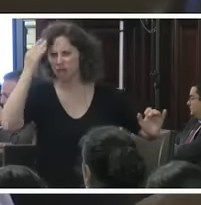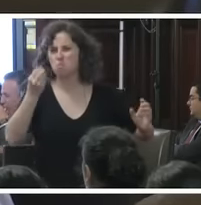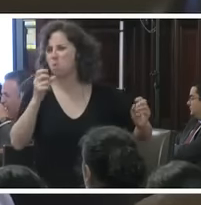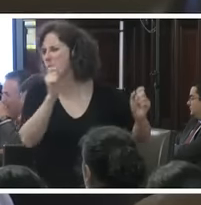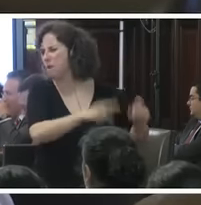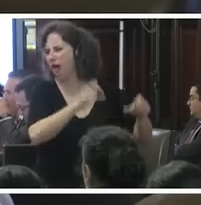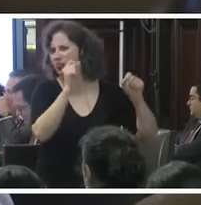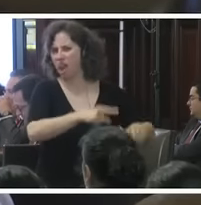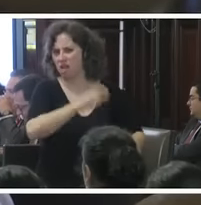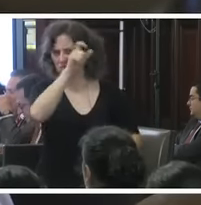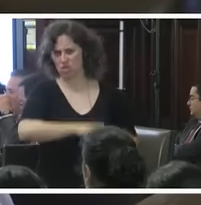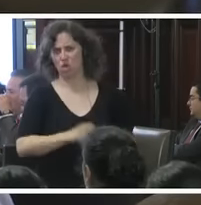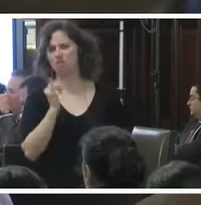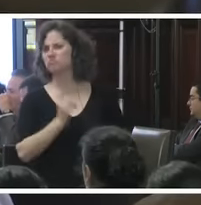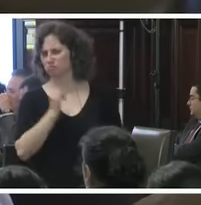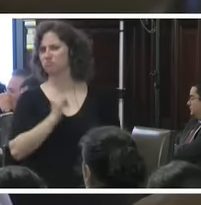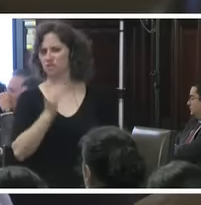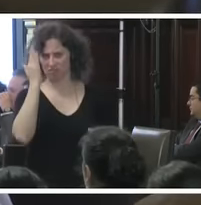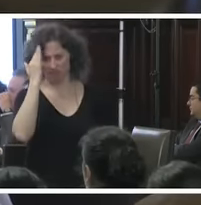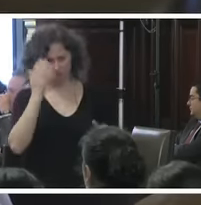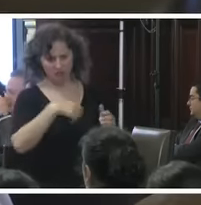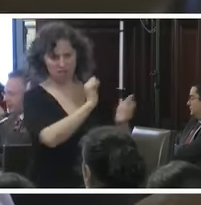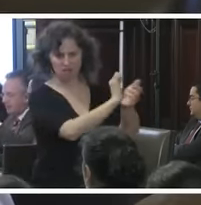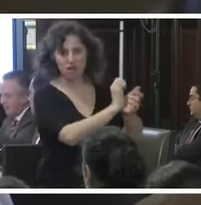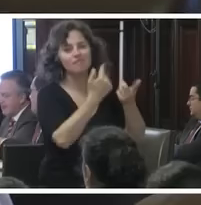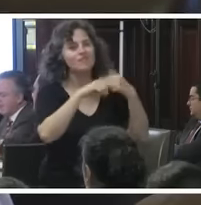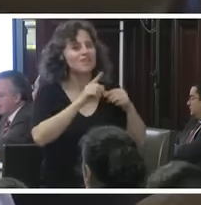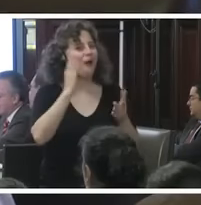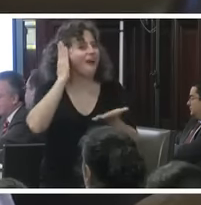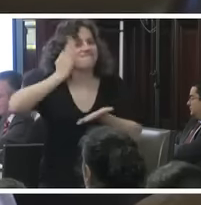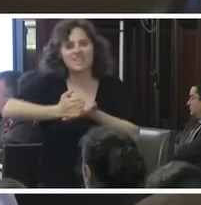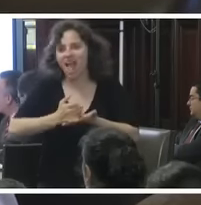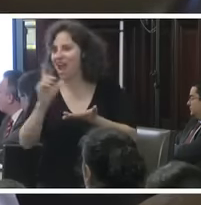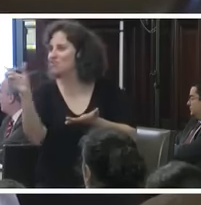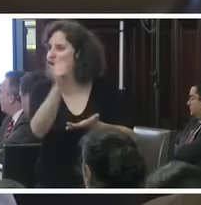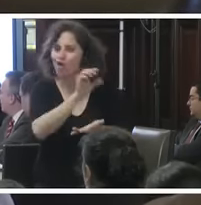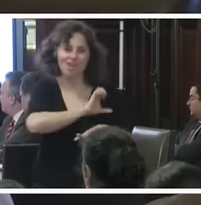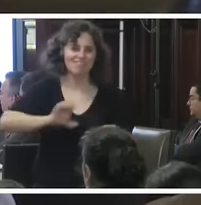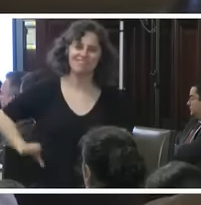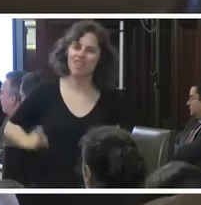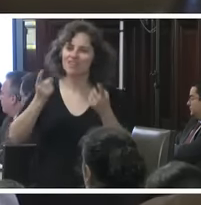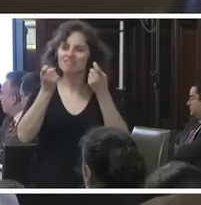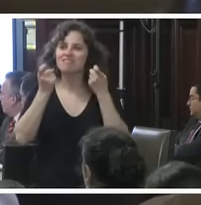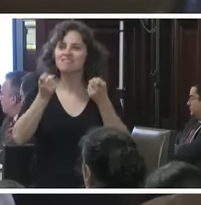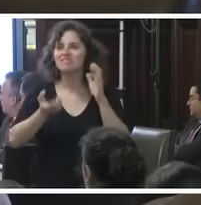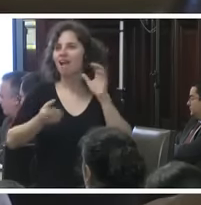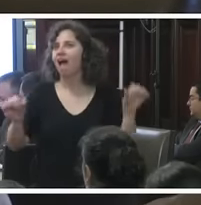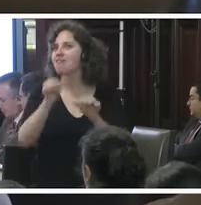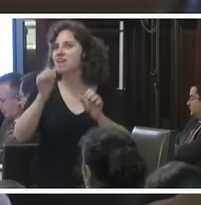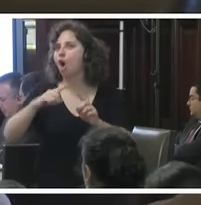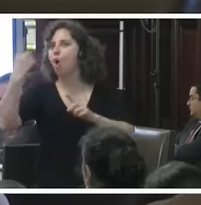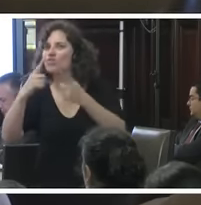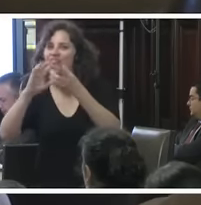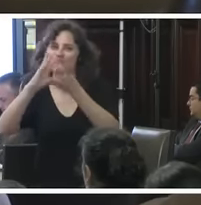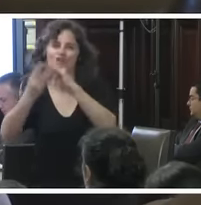mala en este mundo. Pero a la larga los Estados tienen que hacer más para